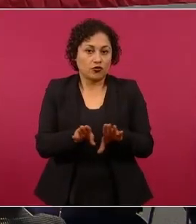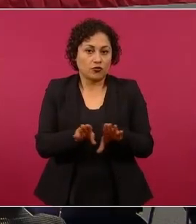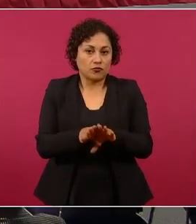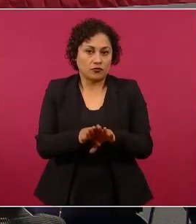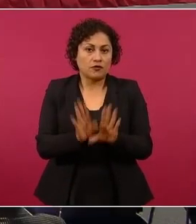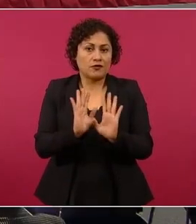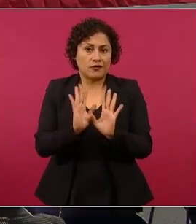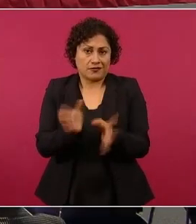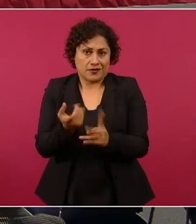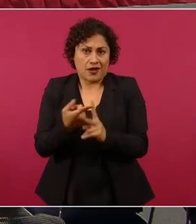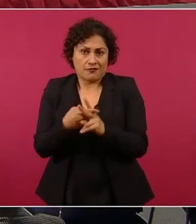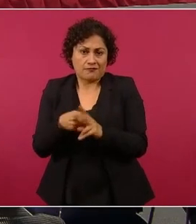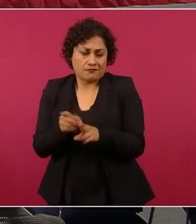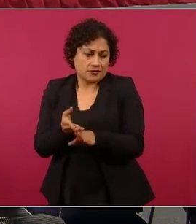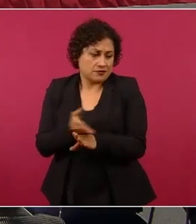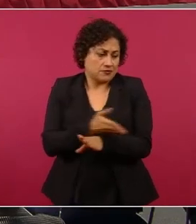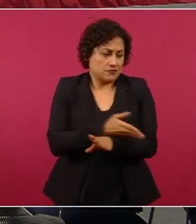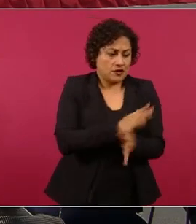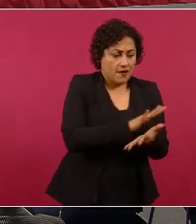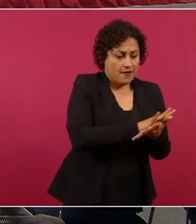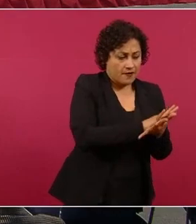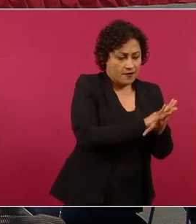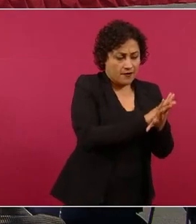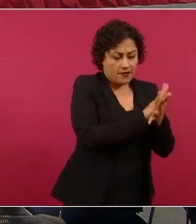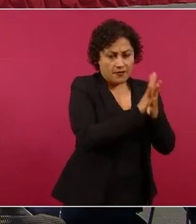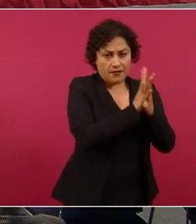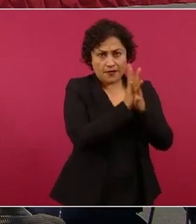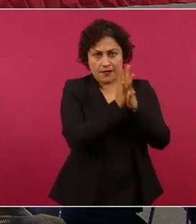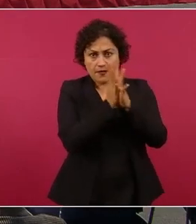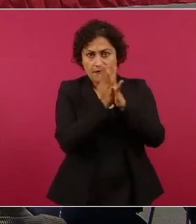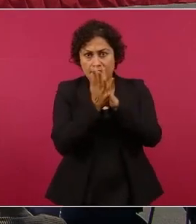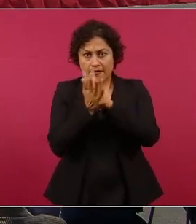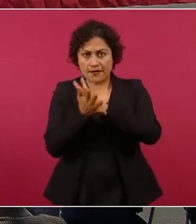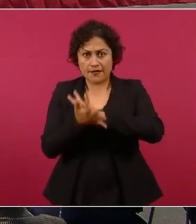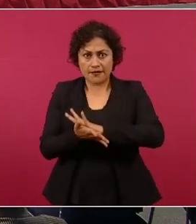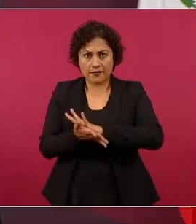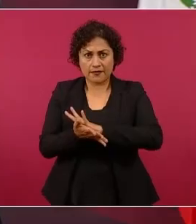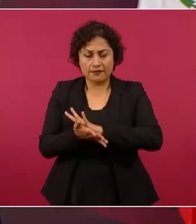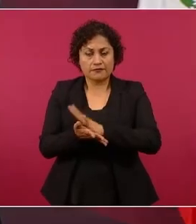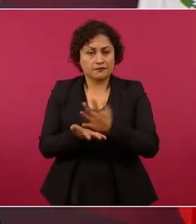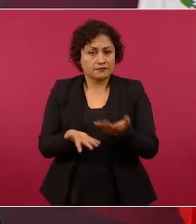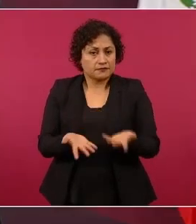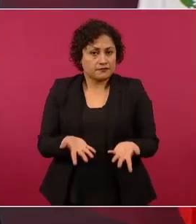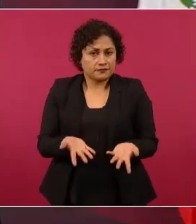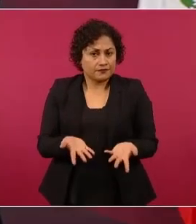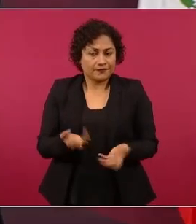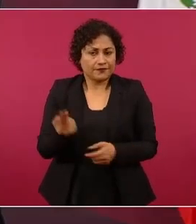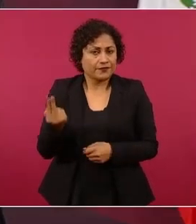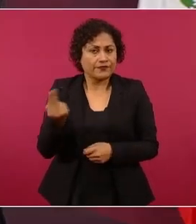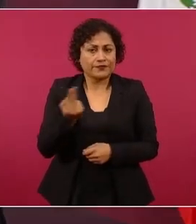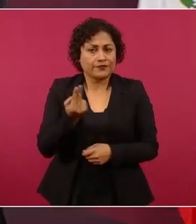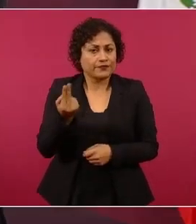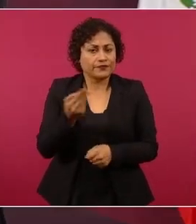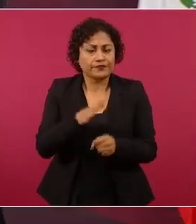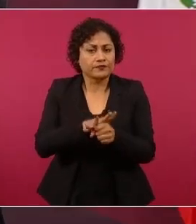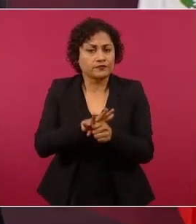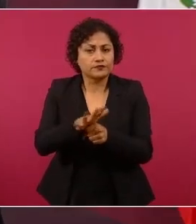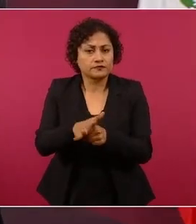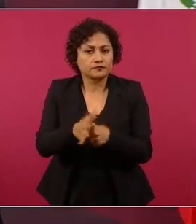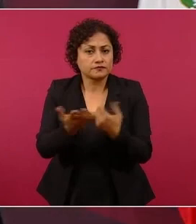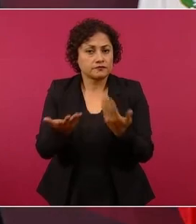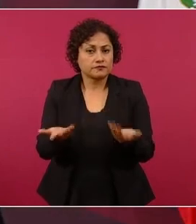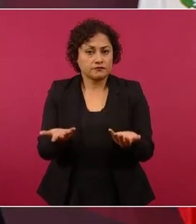iniciamos la transformación, se requiere del apoyo